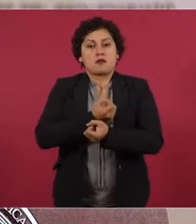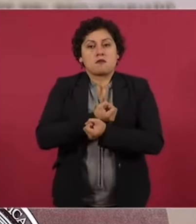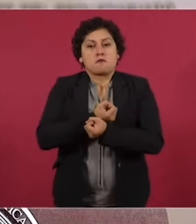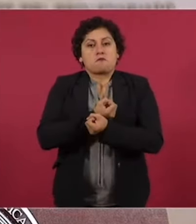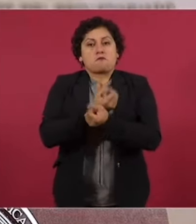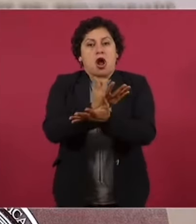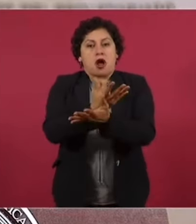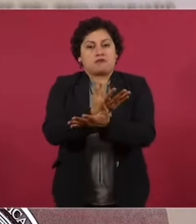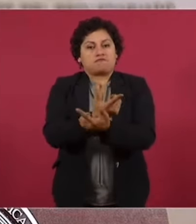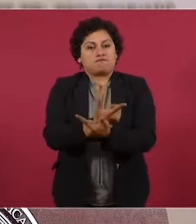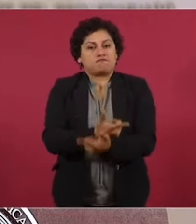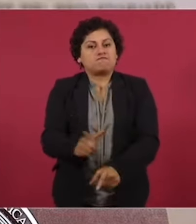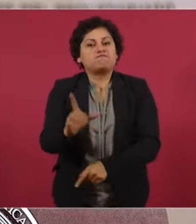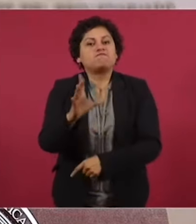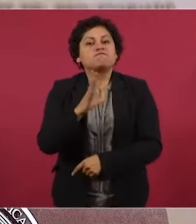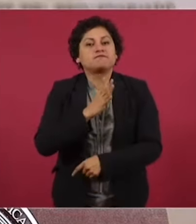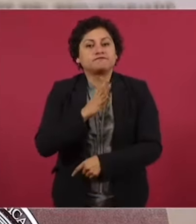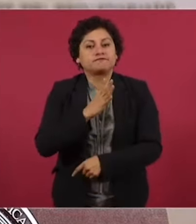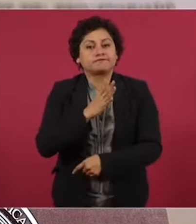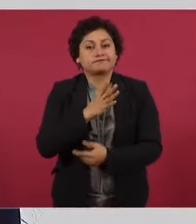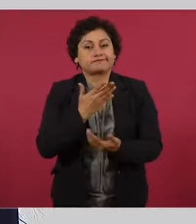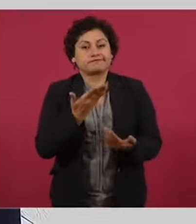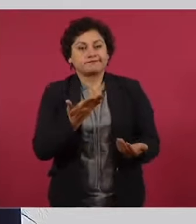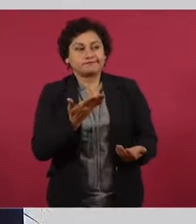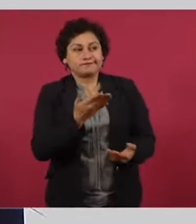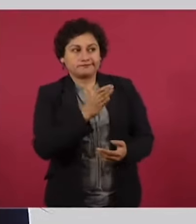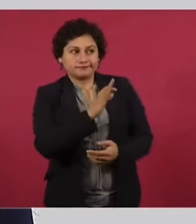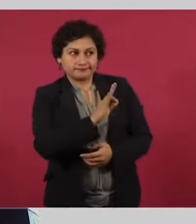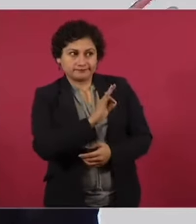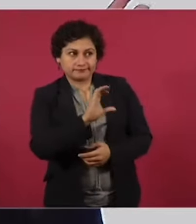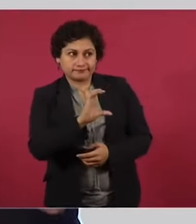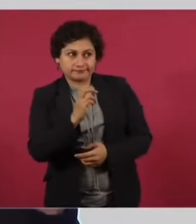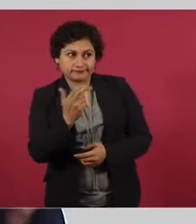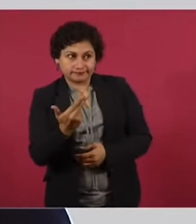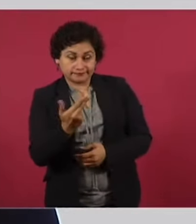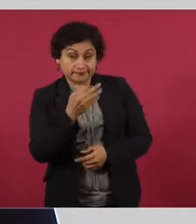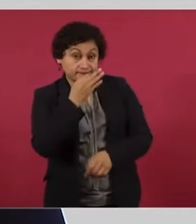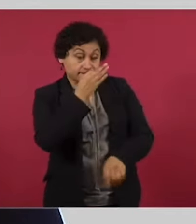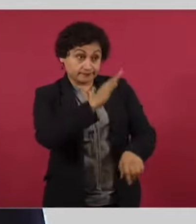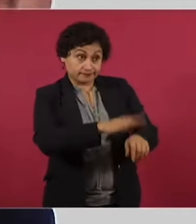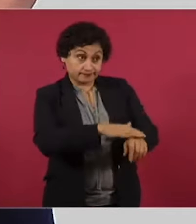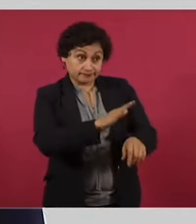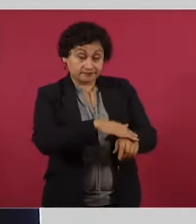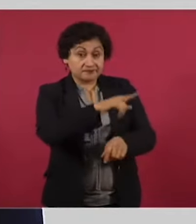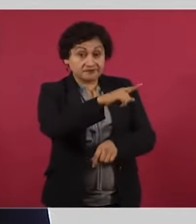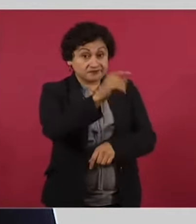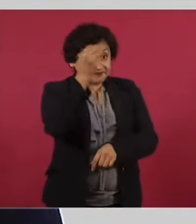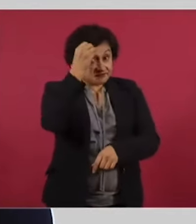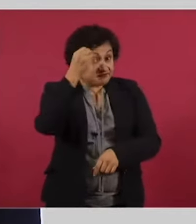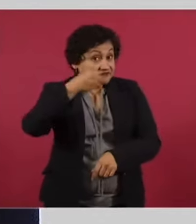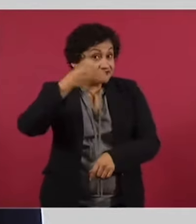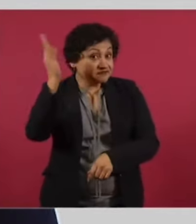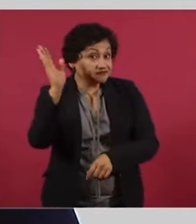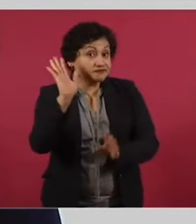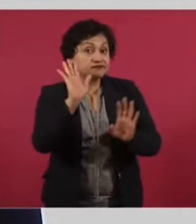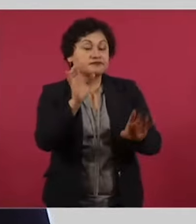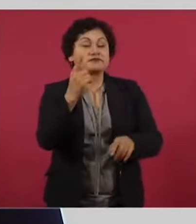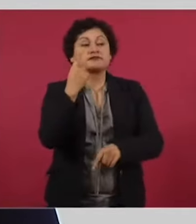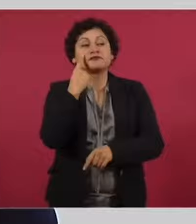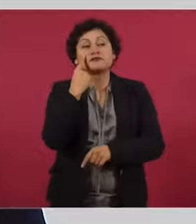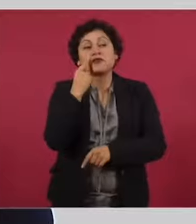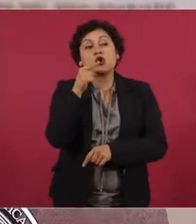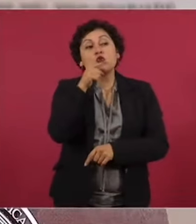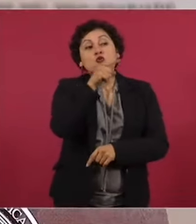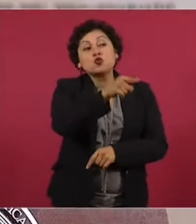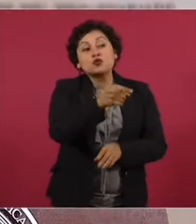Le recordamos, señor Felipe Calderón, por si ya se le olvidó, en su sexenio usted provocó